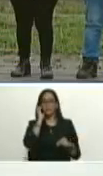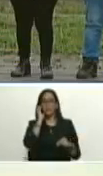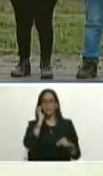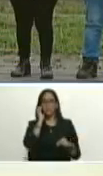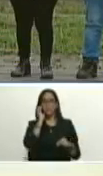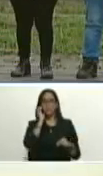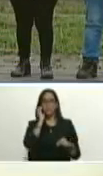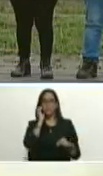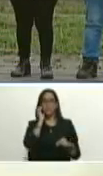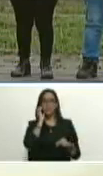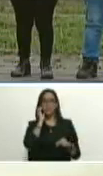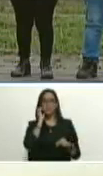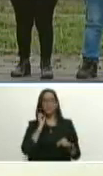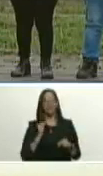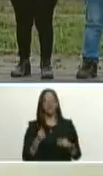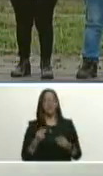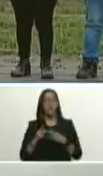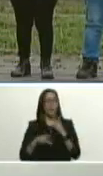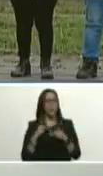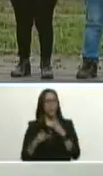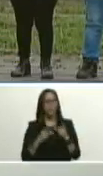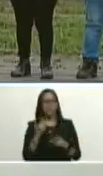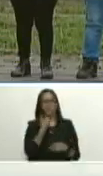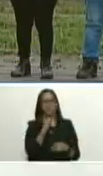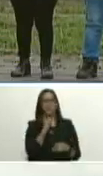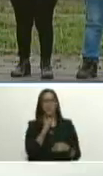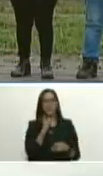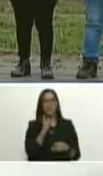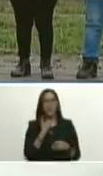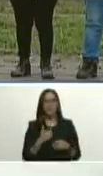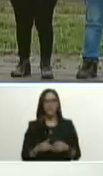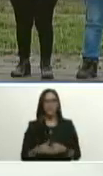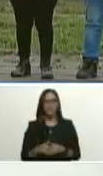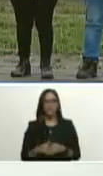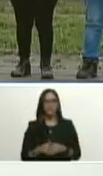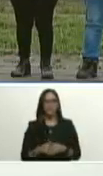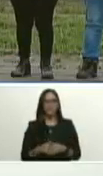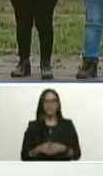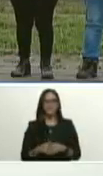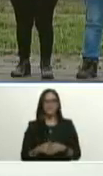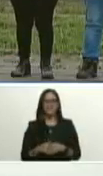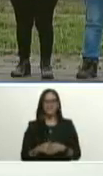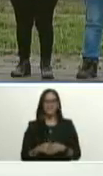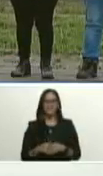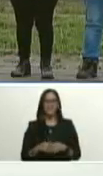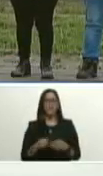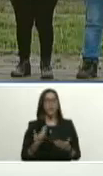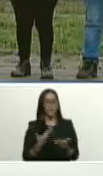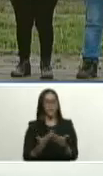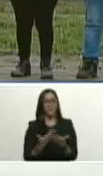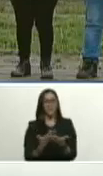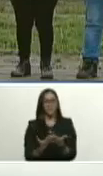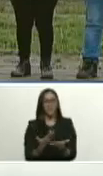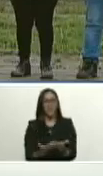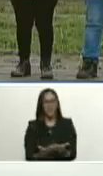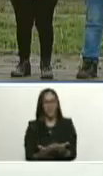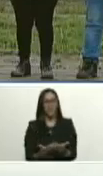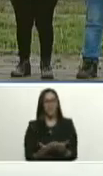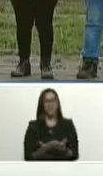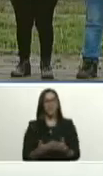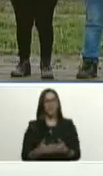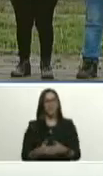que produce tantas enfermedades y que nosotros como nos hemos planteado en